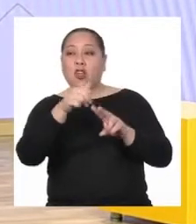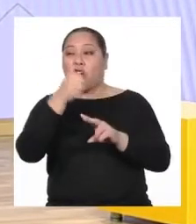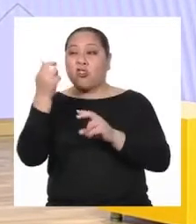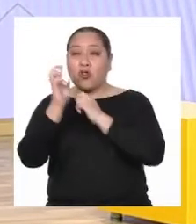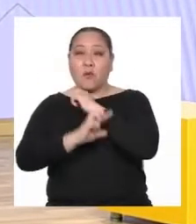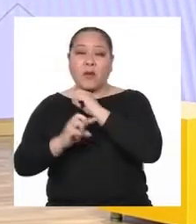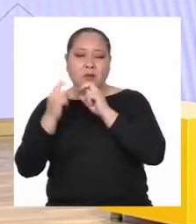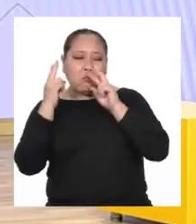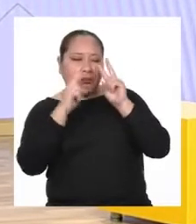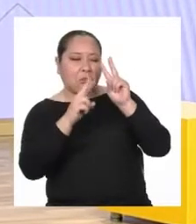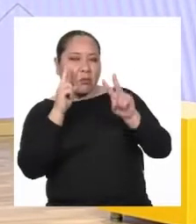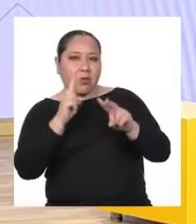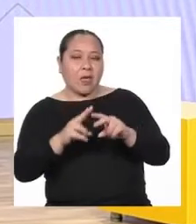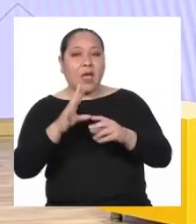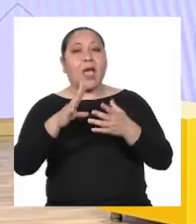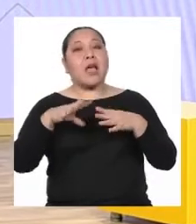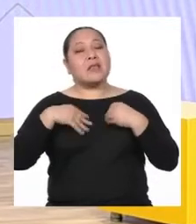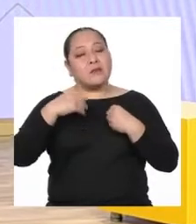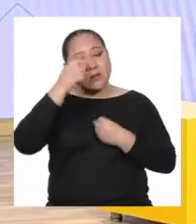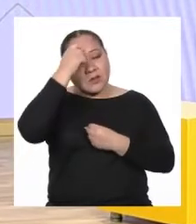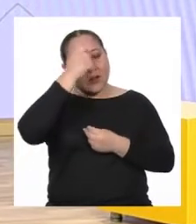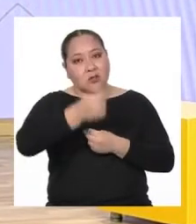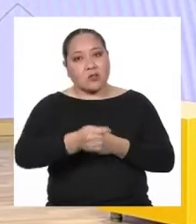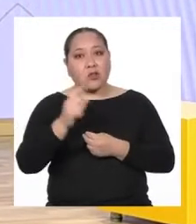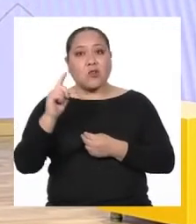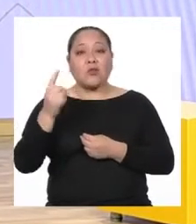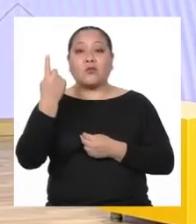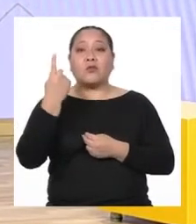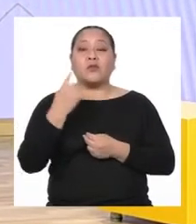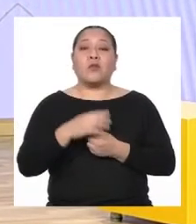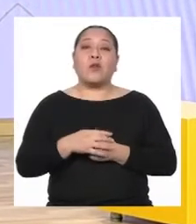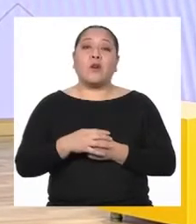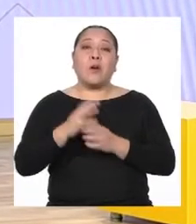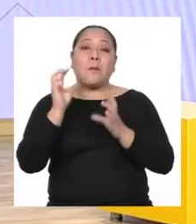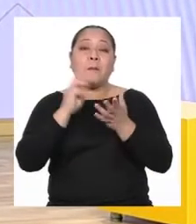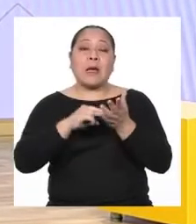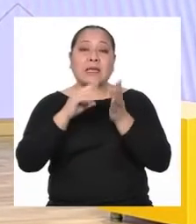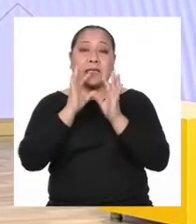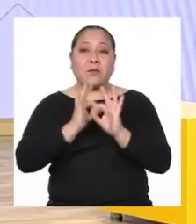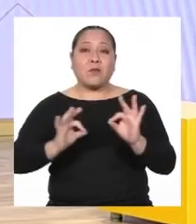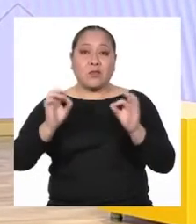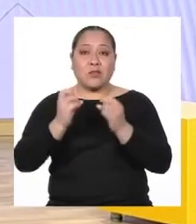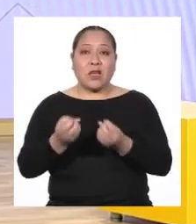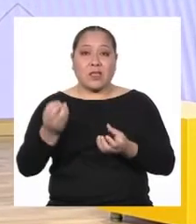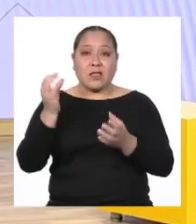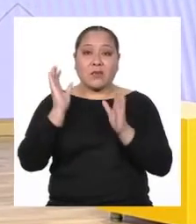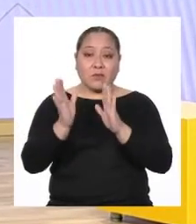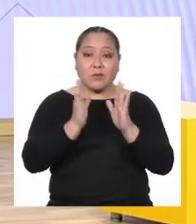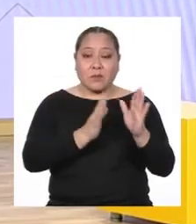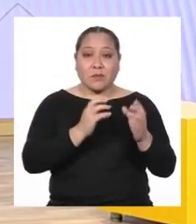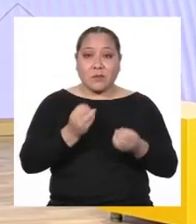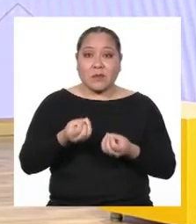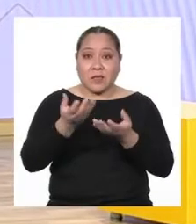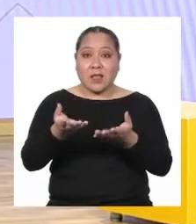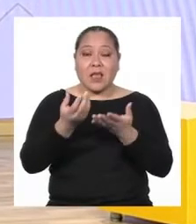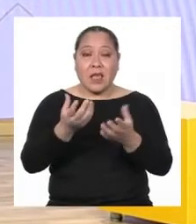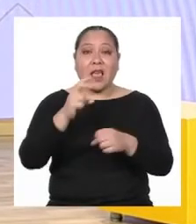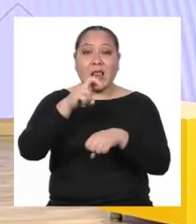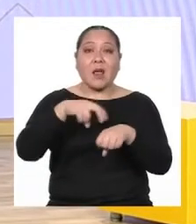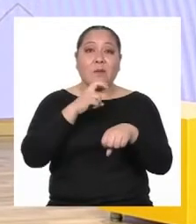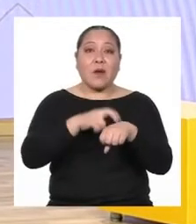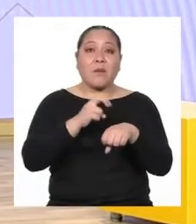países Reconociéndonos como uno de los principales productores de papa en el planeta Y la NASA